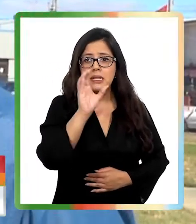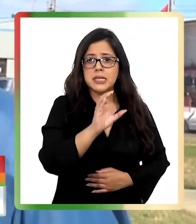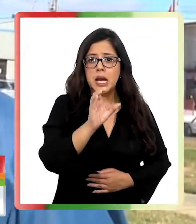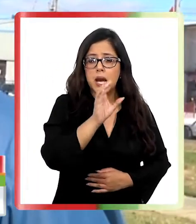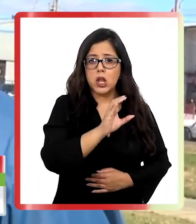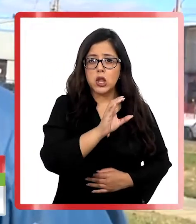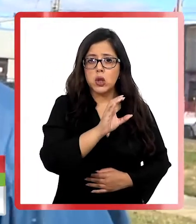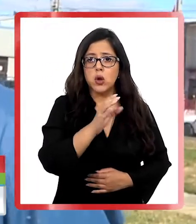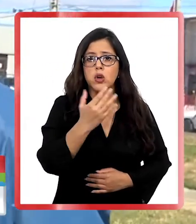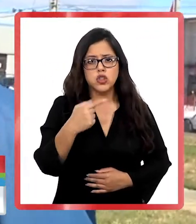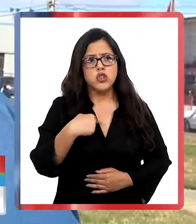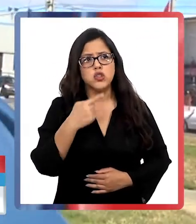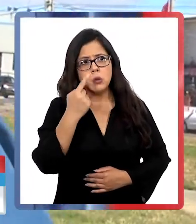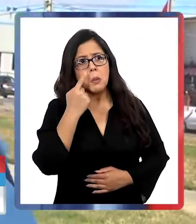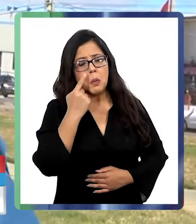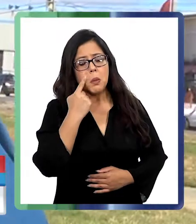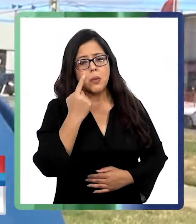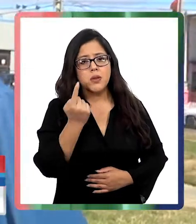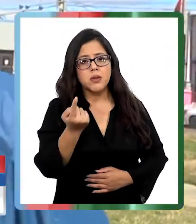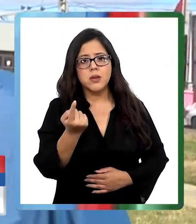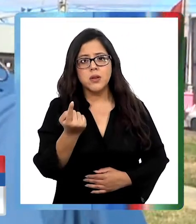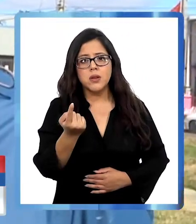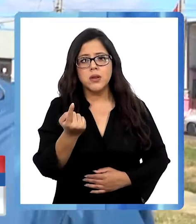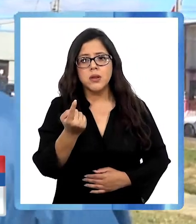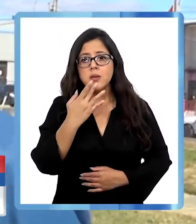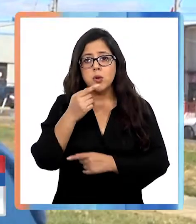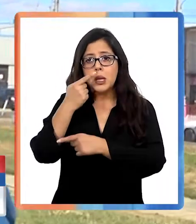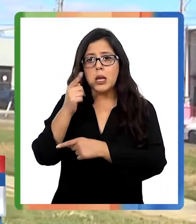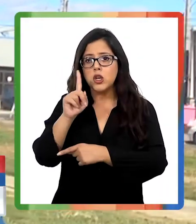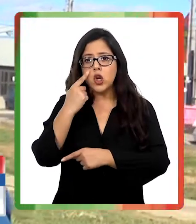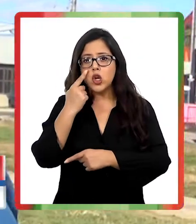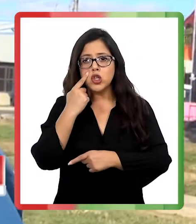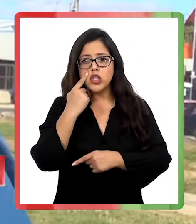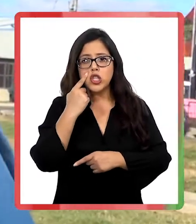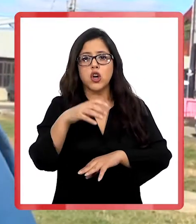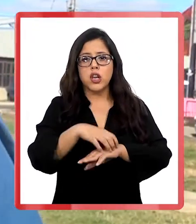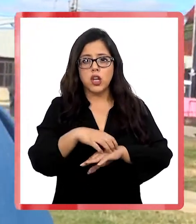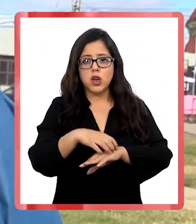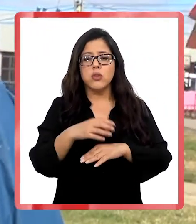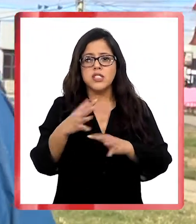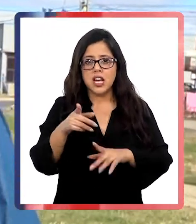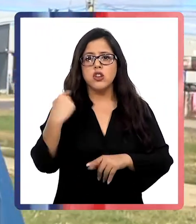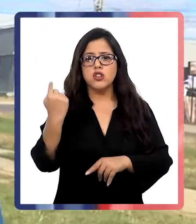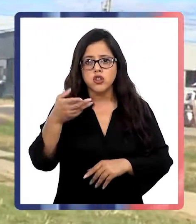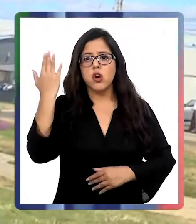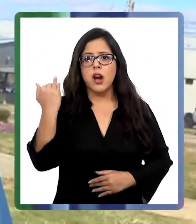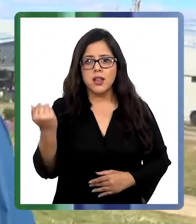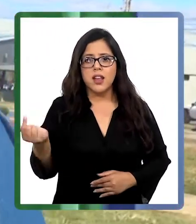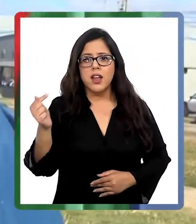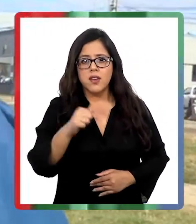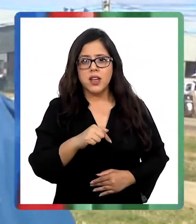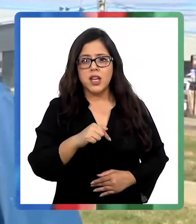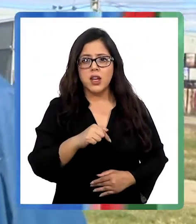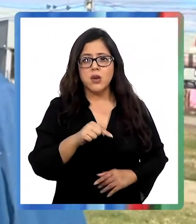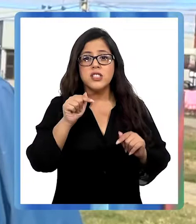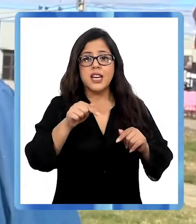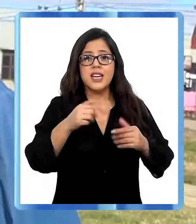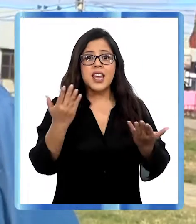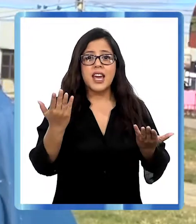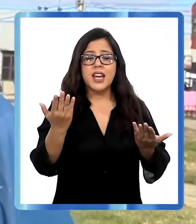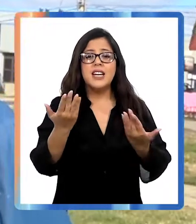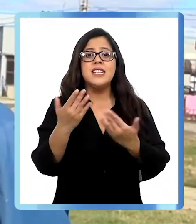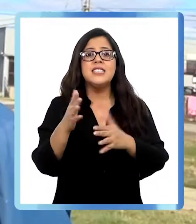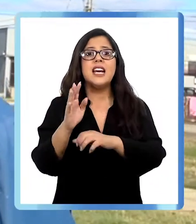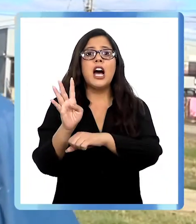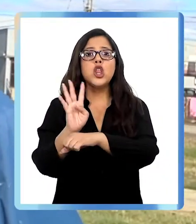sea, yo conociendo porque él no conocía la región. Yo sí habíamos venido, así que fuimos a hacer torres del Paine y después